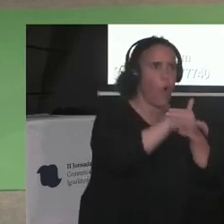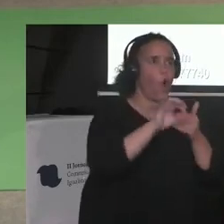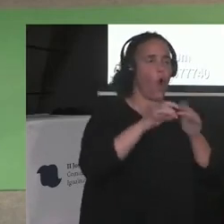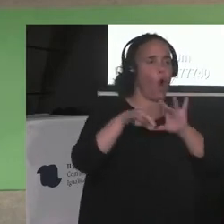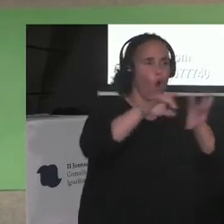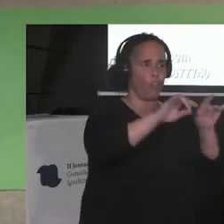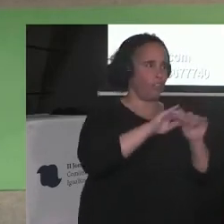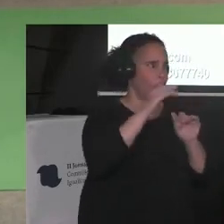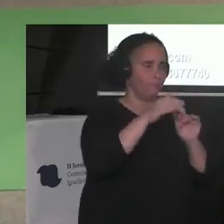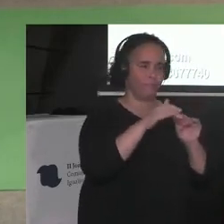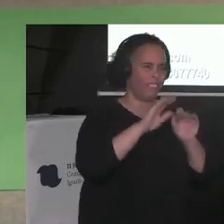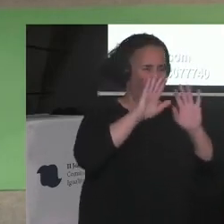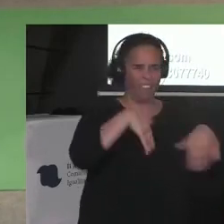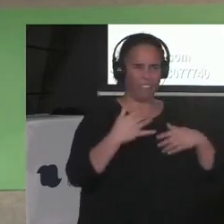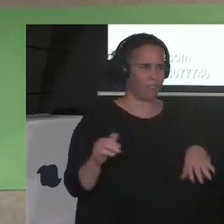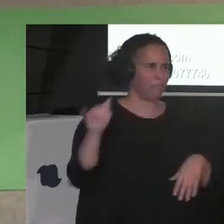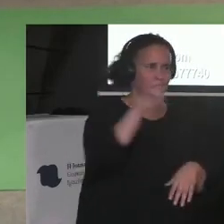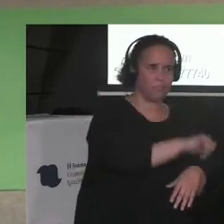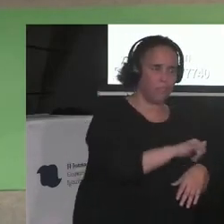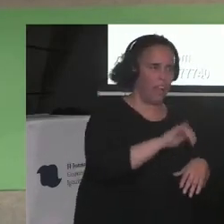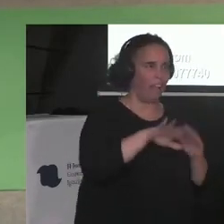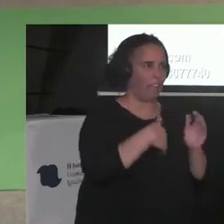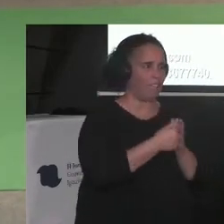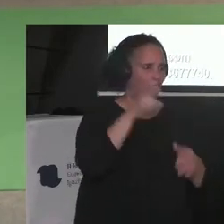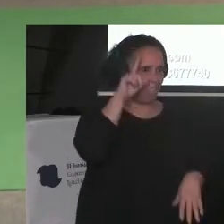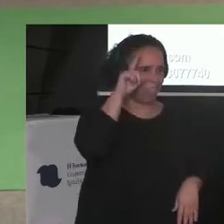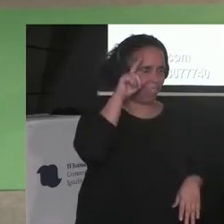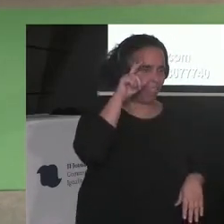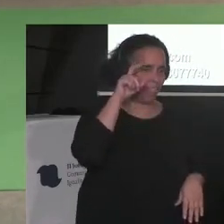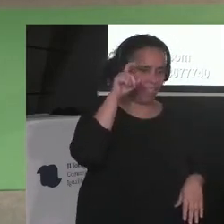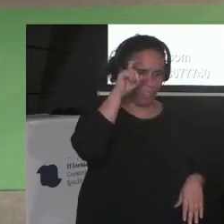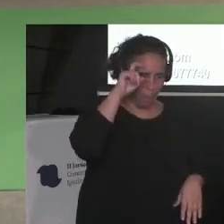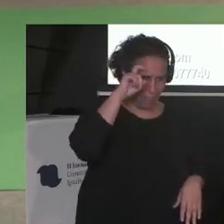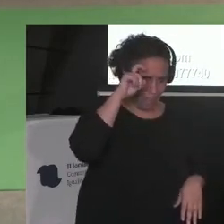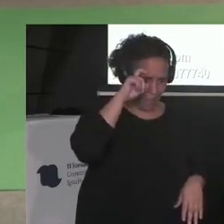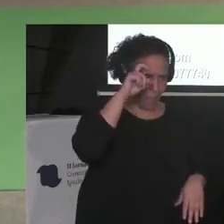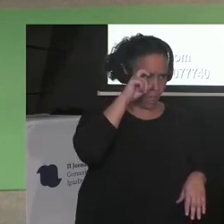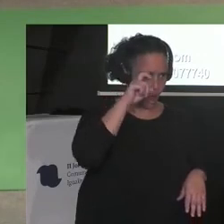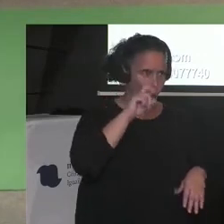Zapatero, entre otros 400.000 migrantes en el 2004.